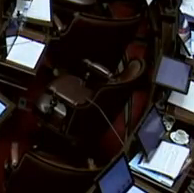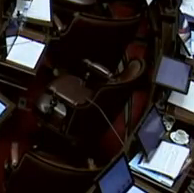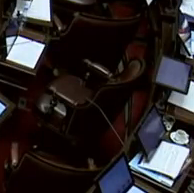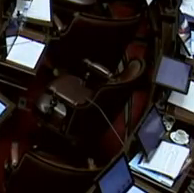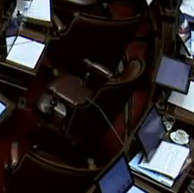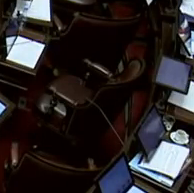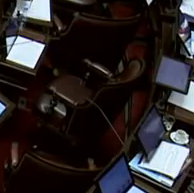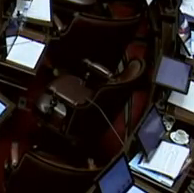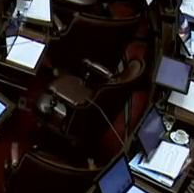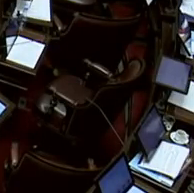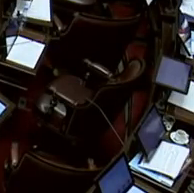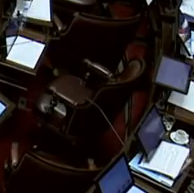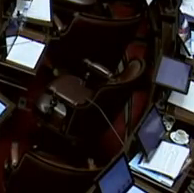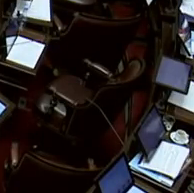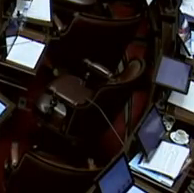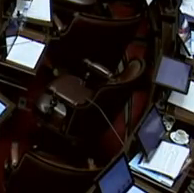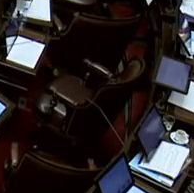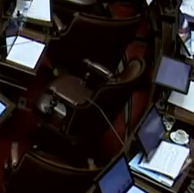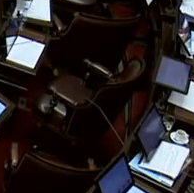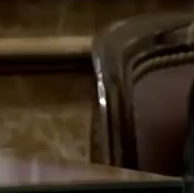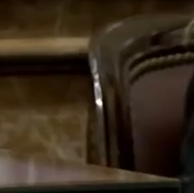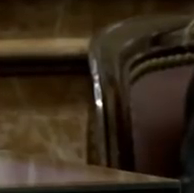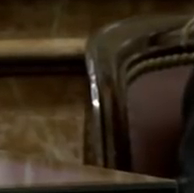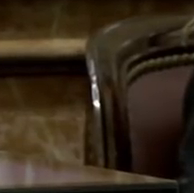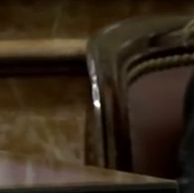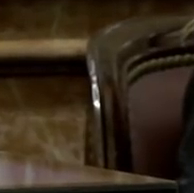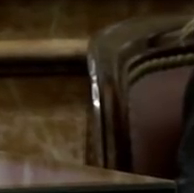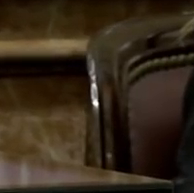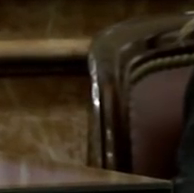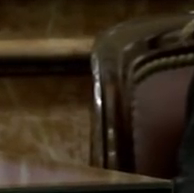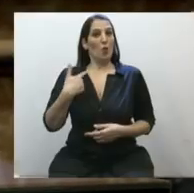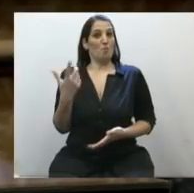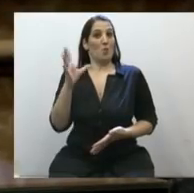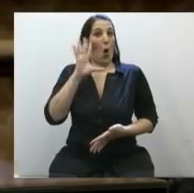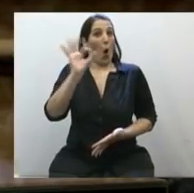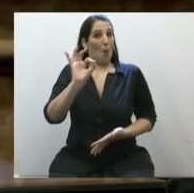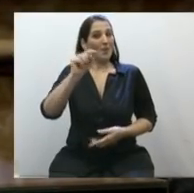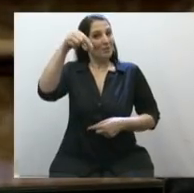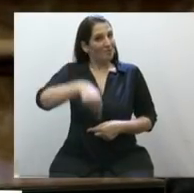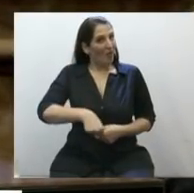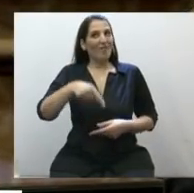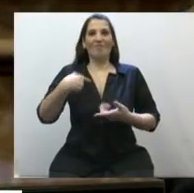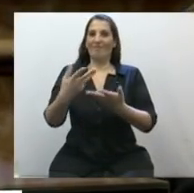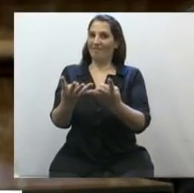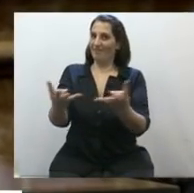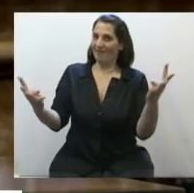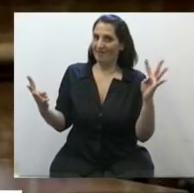Nobleza obliga a reconocer que la postura que vengo a sostener hoy en este Senado